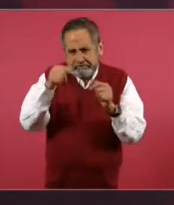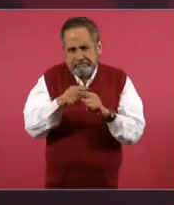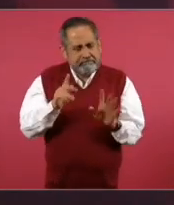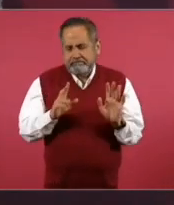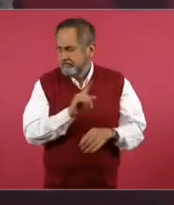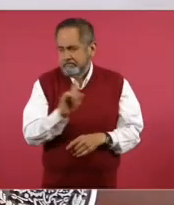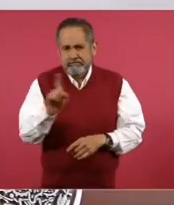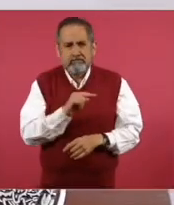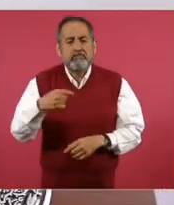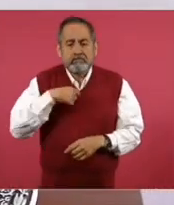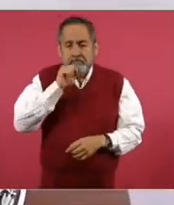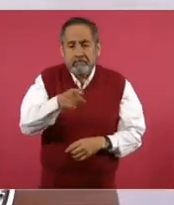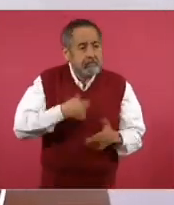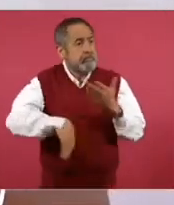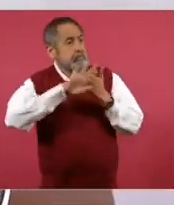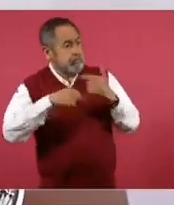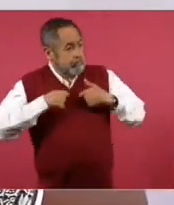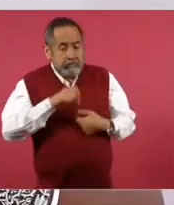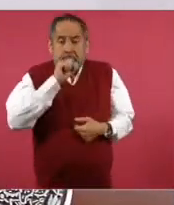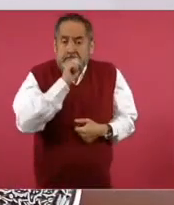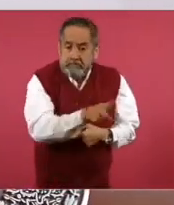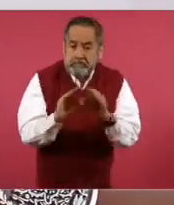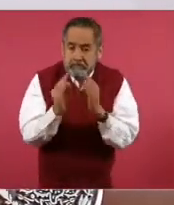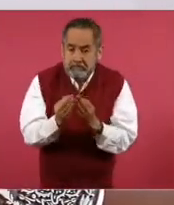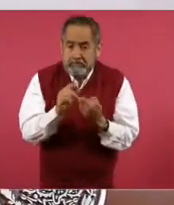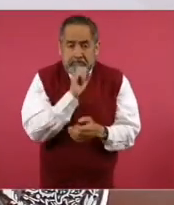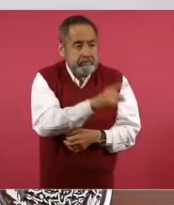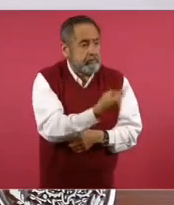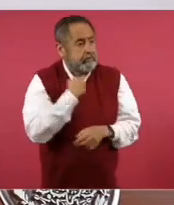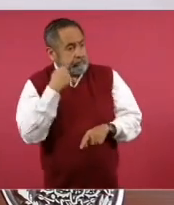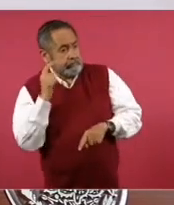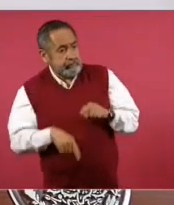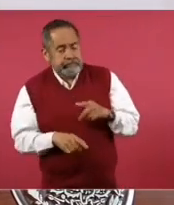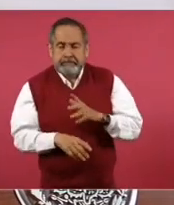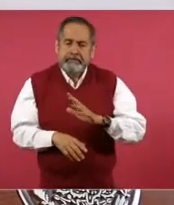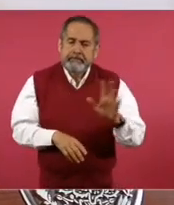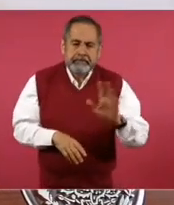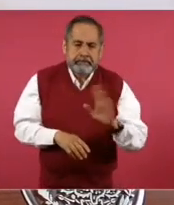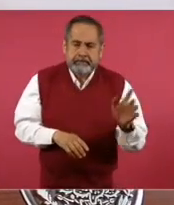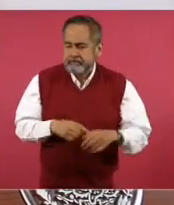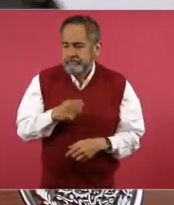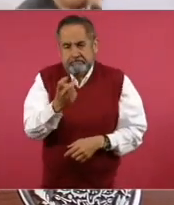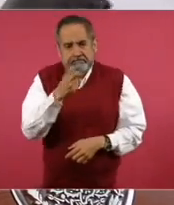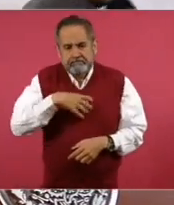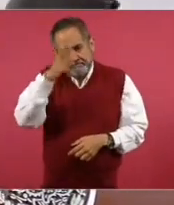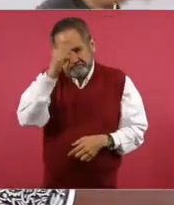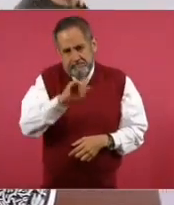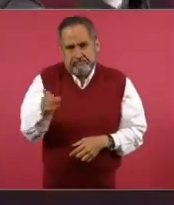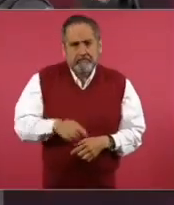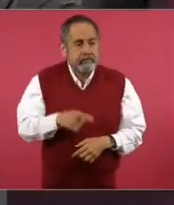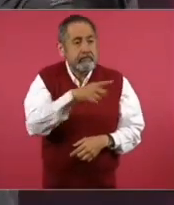fui víctima de eso. Yo padecí de cómo me